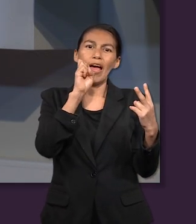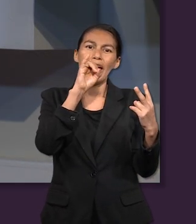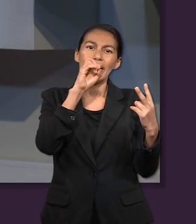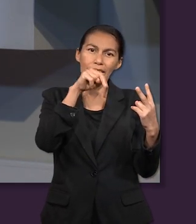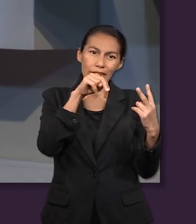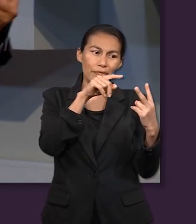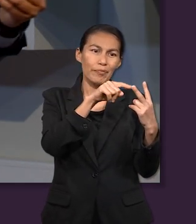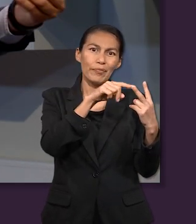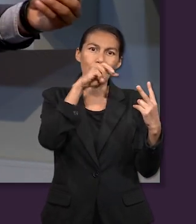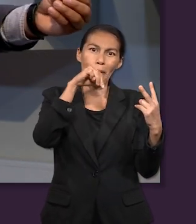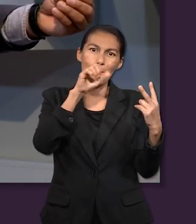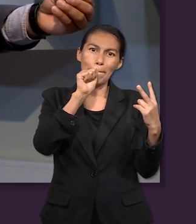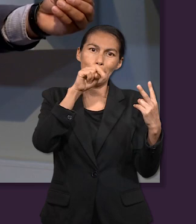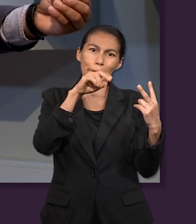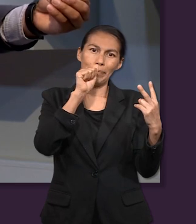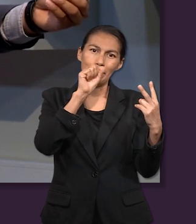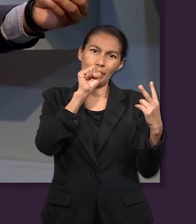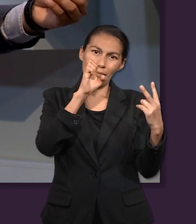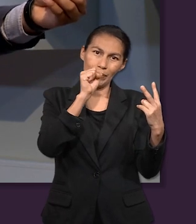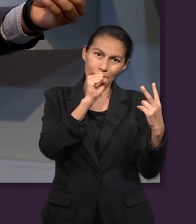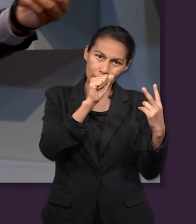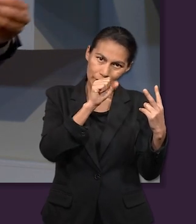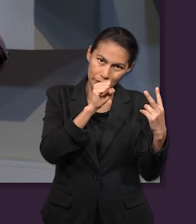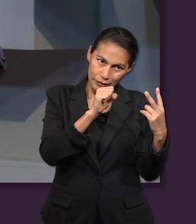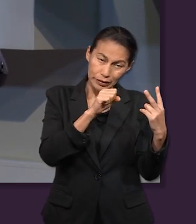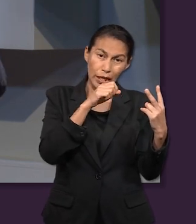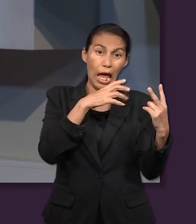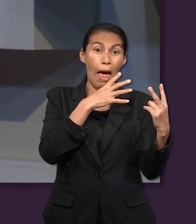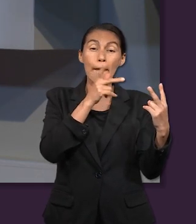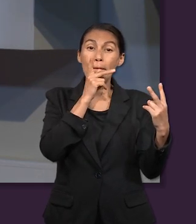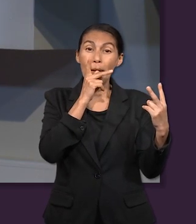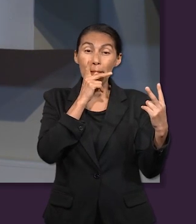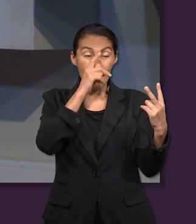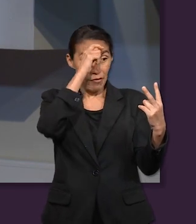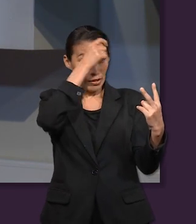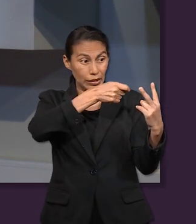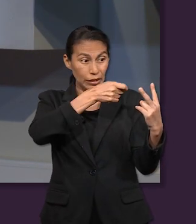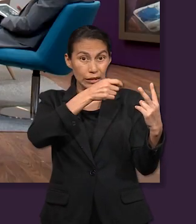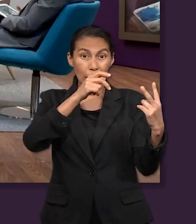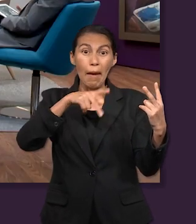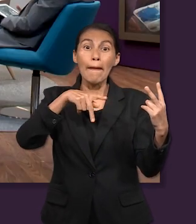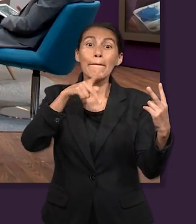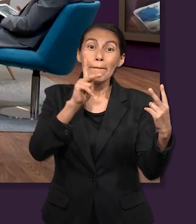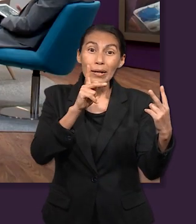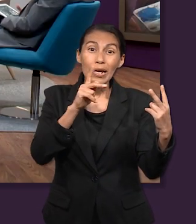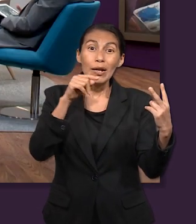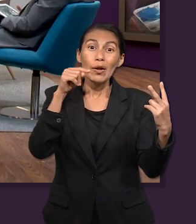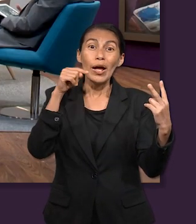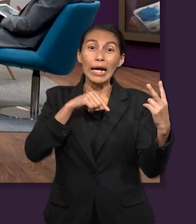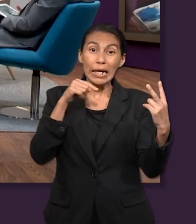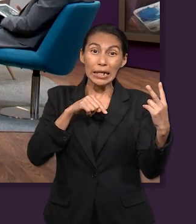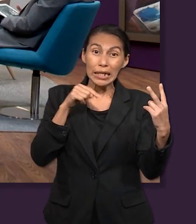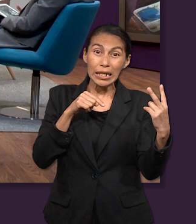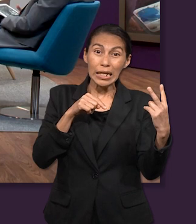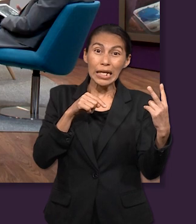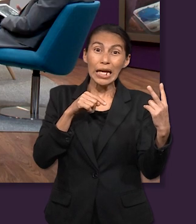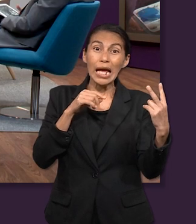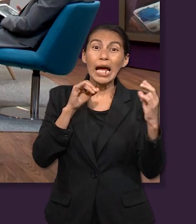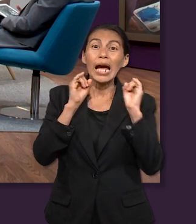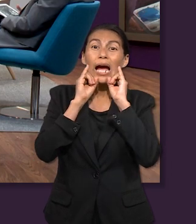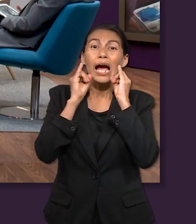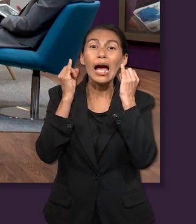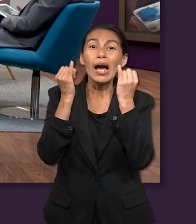un padre. A un hijo. A un hijo. Entonces lo que está haciendo Jacob aquí es, ¿qué cosa?